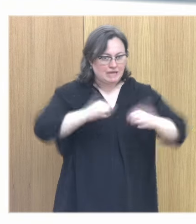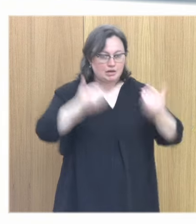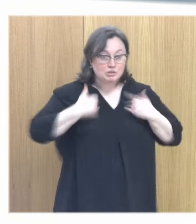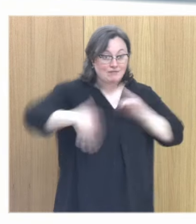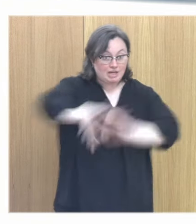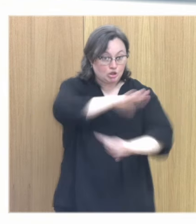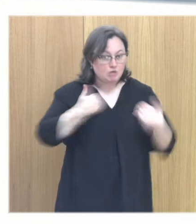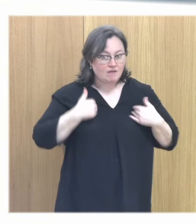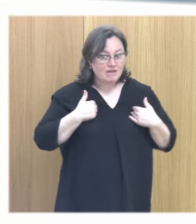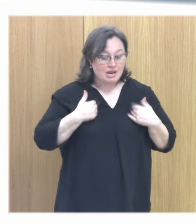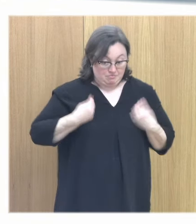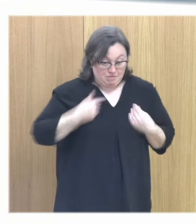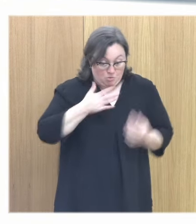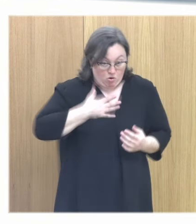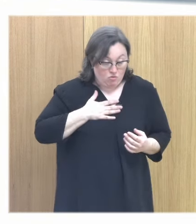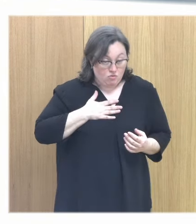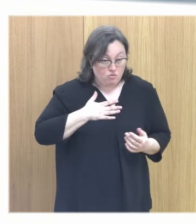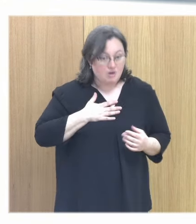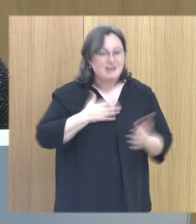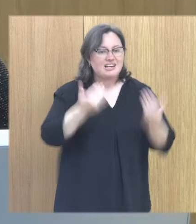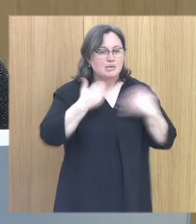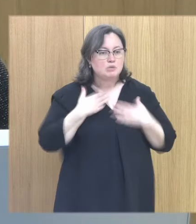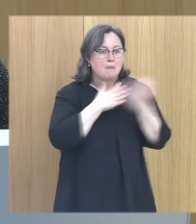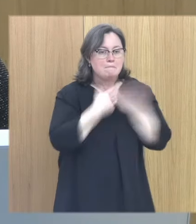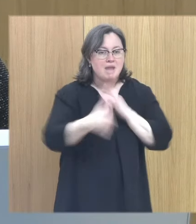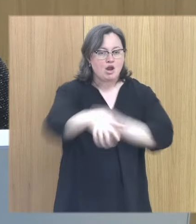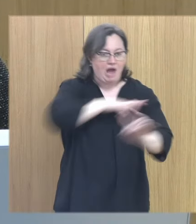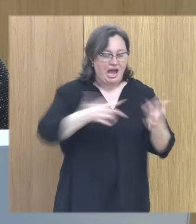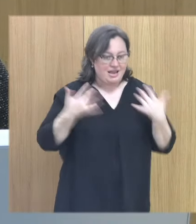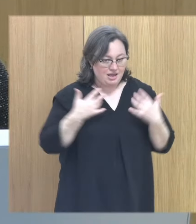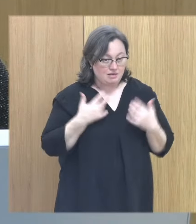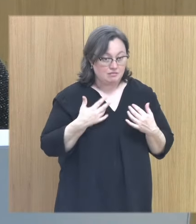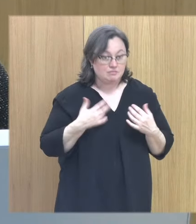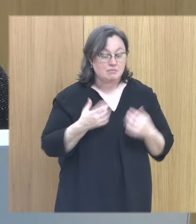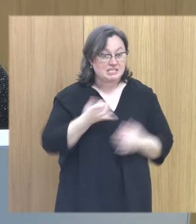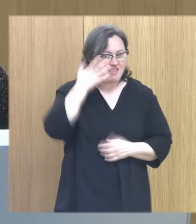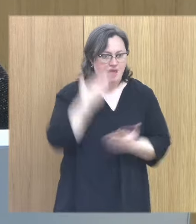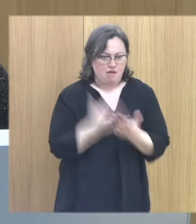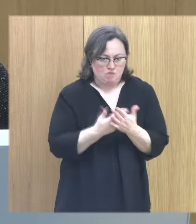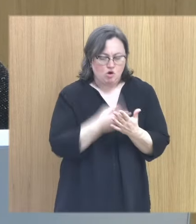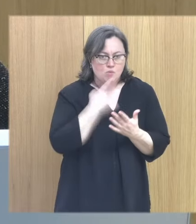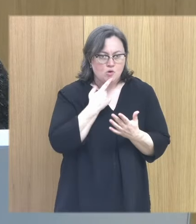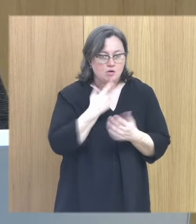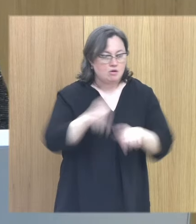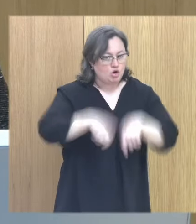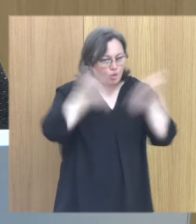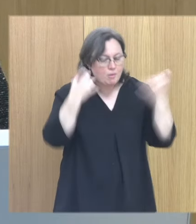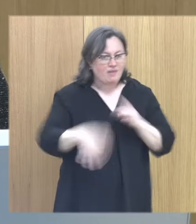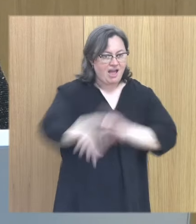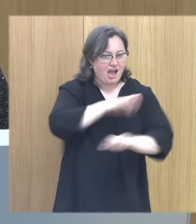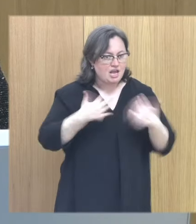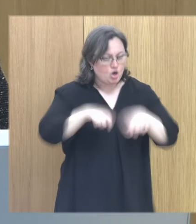del entorno en donde uno vive, las responsables de generar ese aire. Y es un aire además que se puede dañar, que se puede destruir.